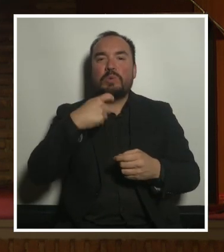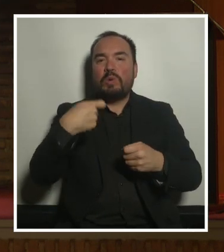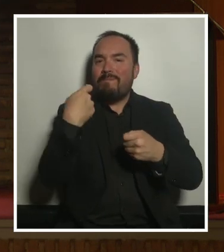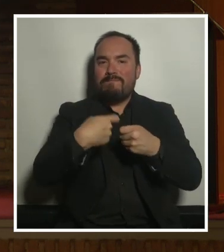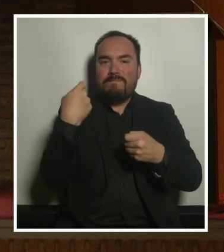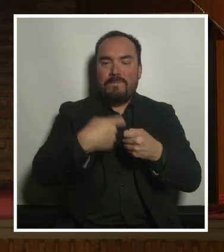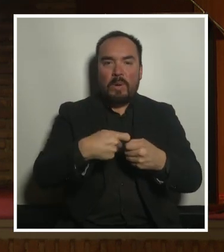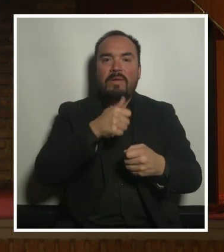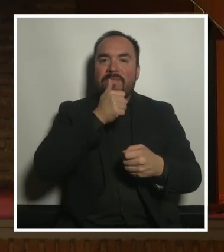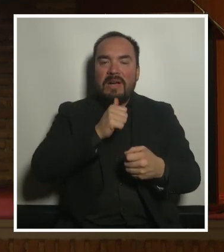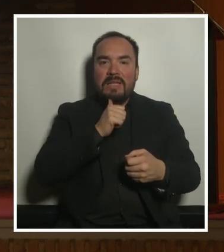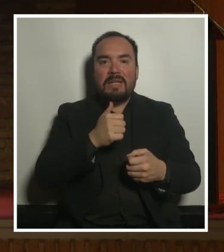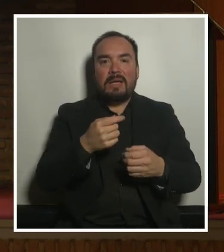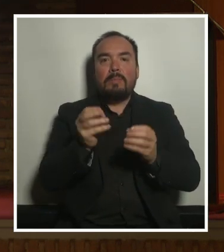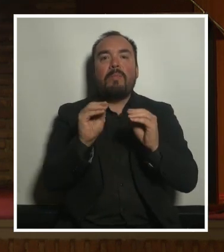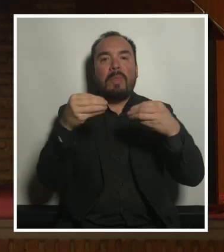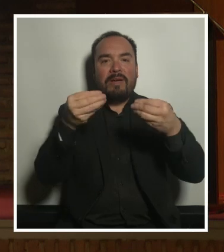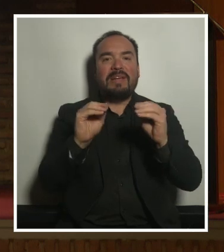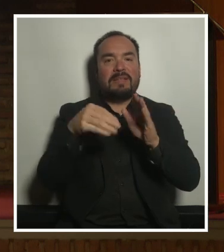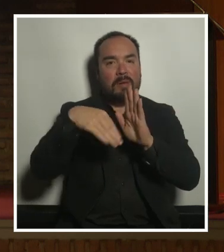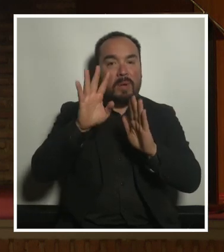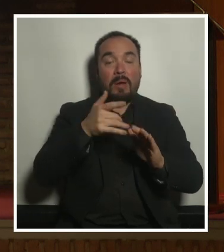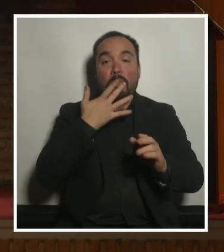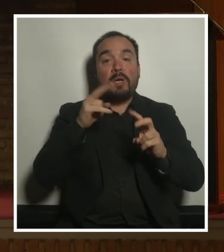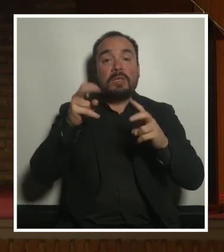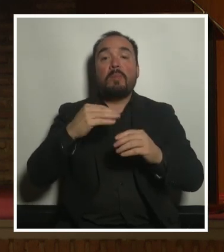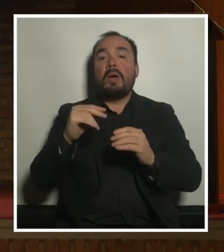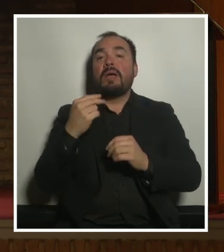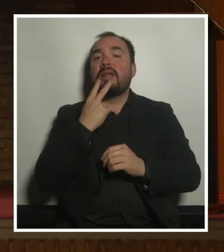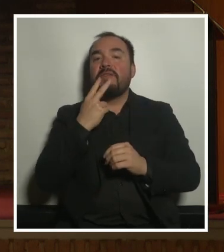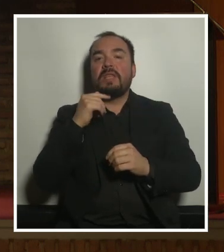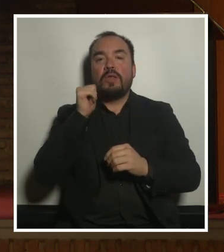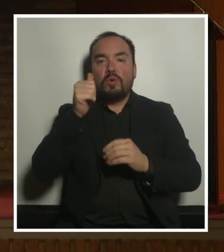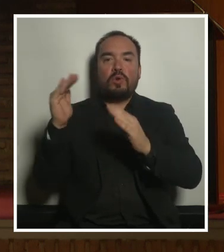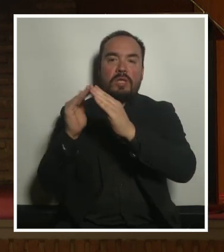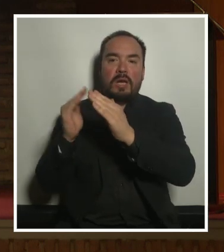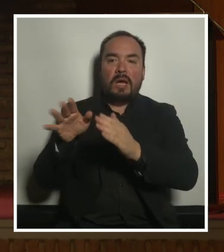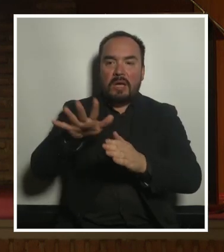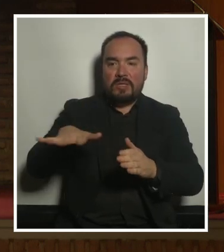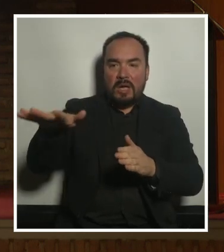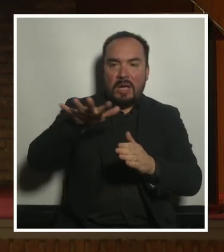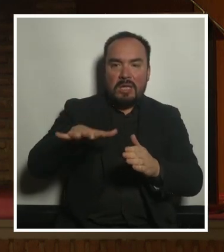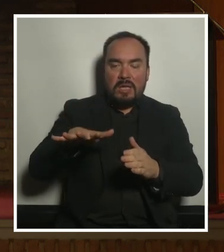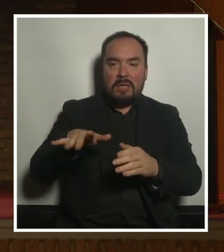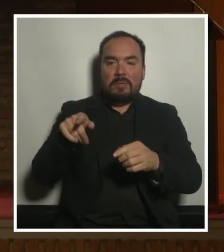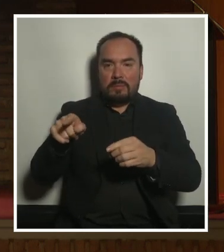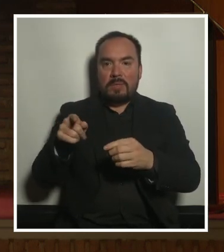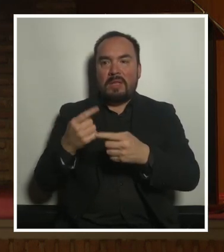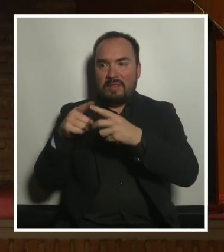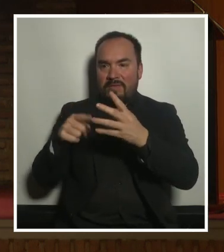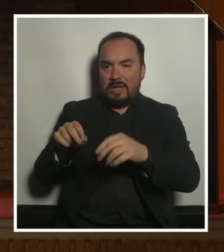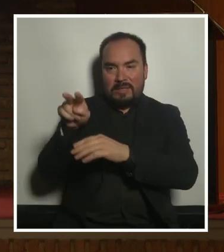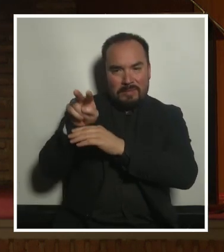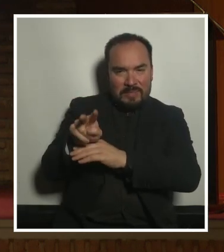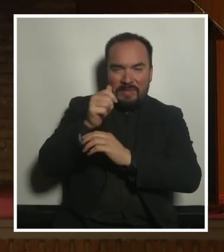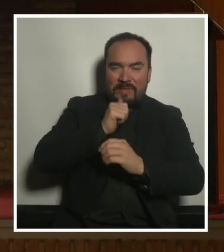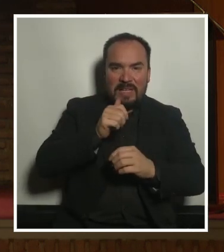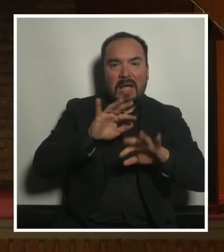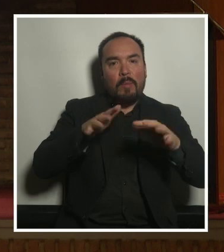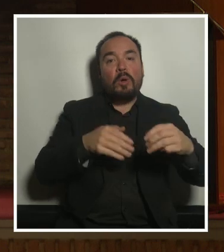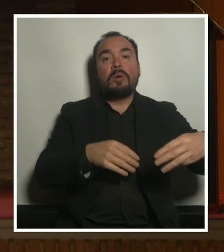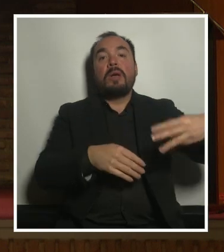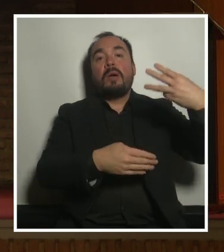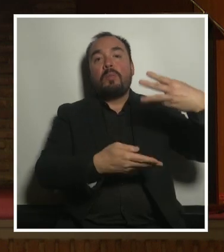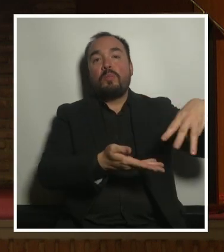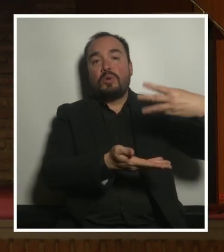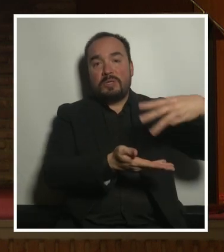no se limita al límite administrativo de aquí está el límite de mi municipio pues a lo mejor mi municipio es este pero me pilla más